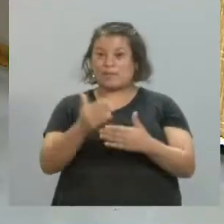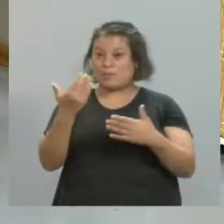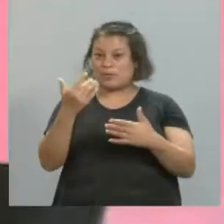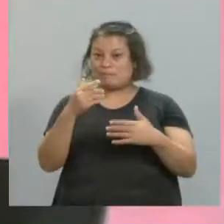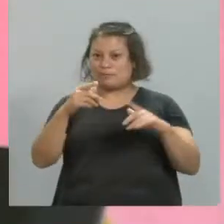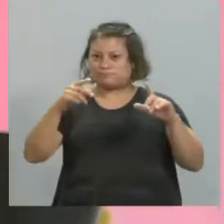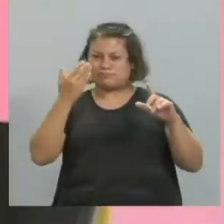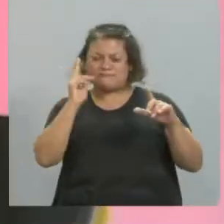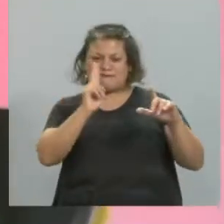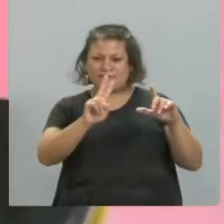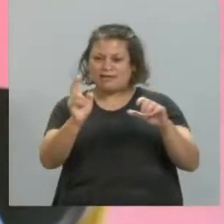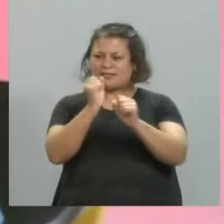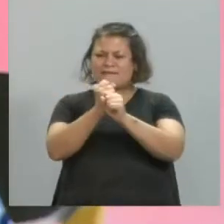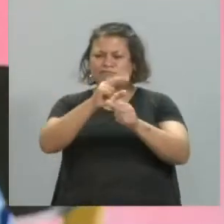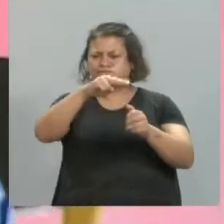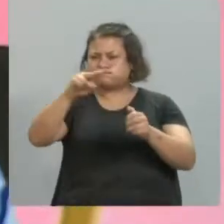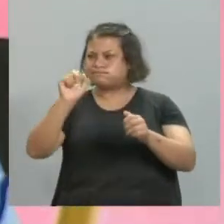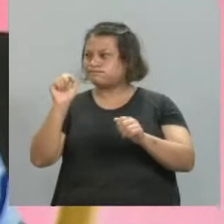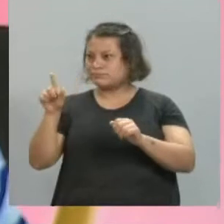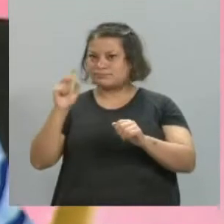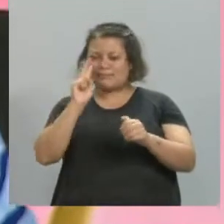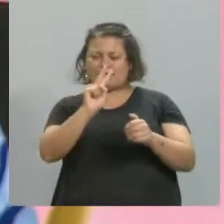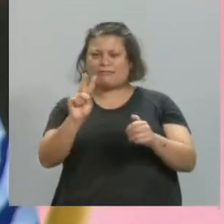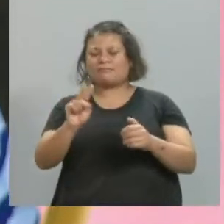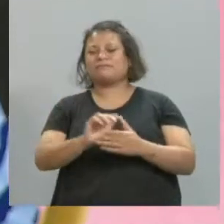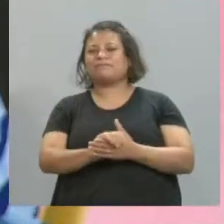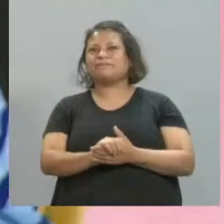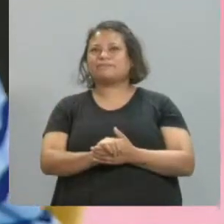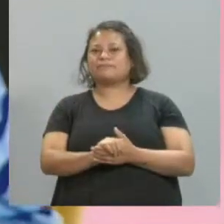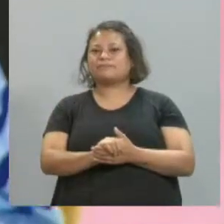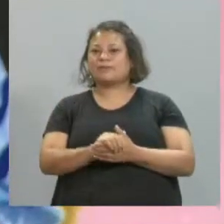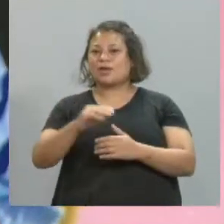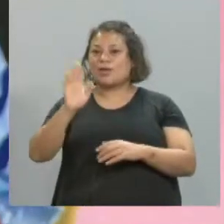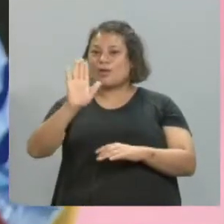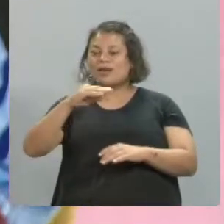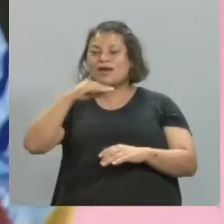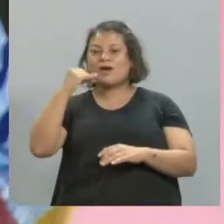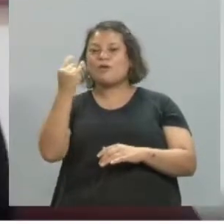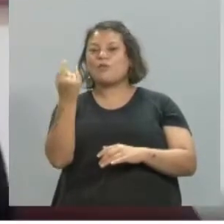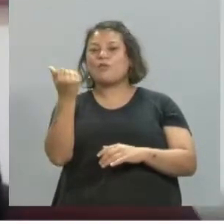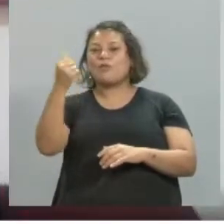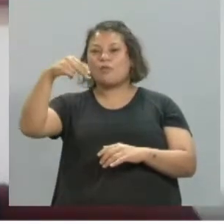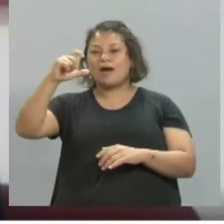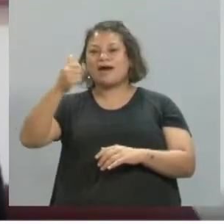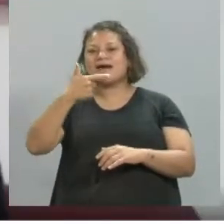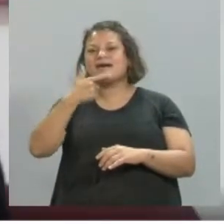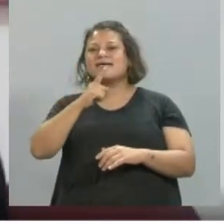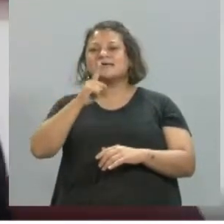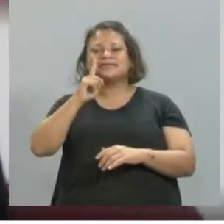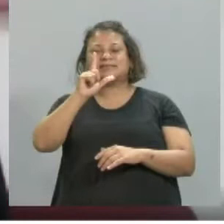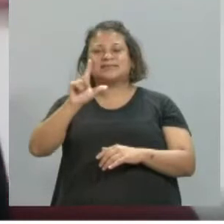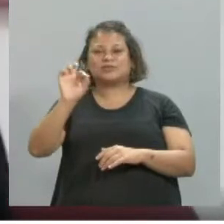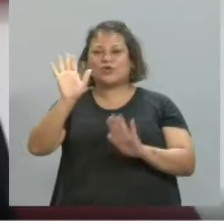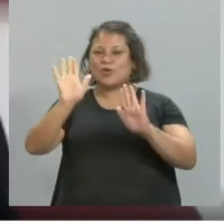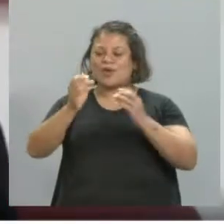algunos de sus trabajos. Bueno, del otro lado, como decías, Claudia, está Juan, Juan, hola, Juan Castillo. Hola, ¿cómo les va?